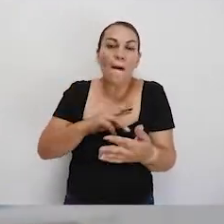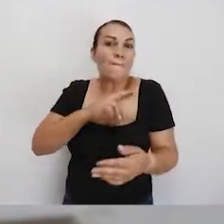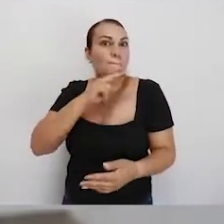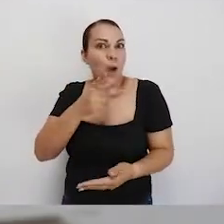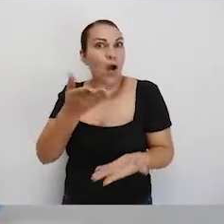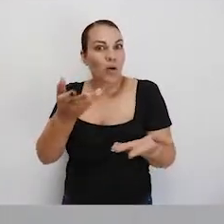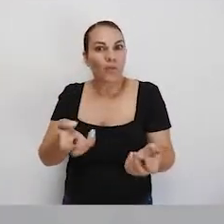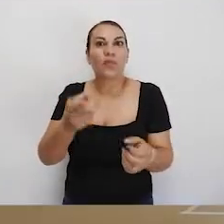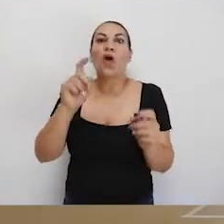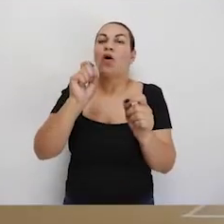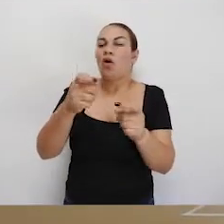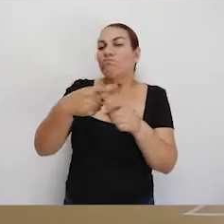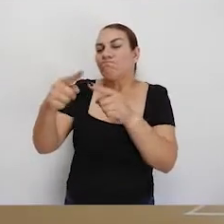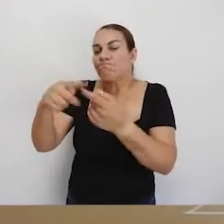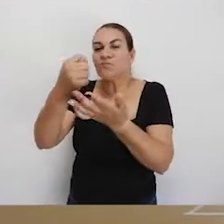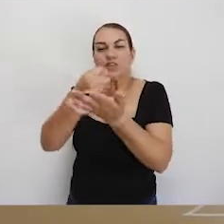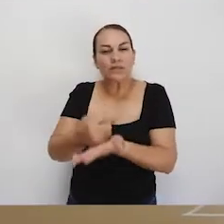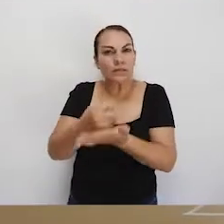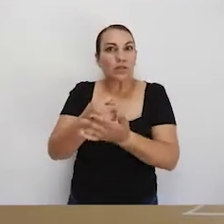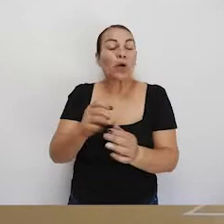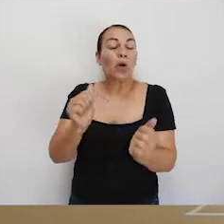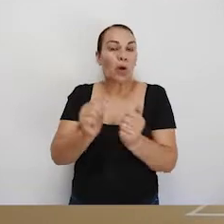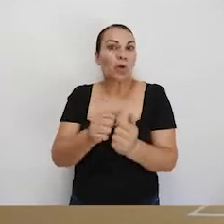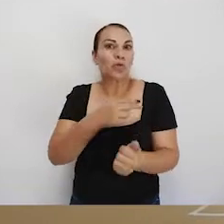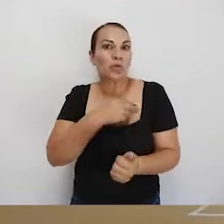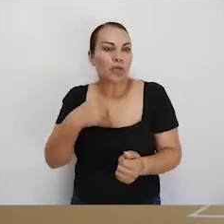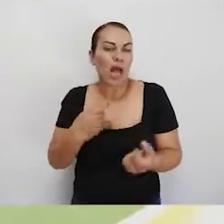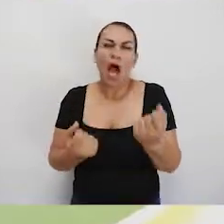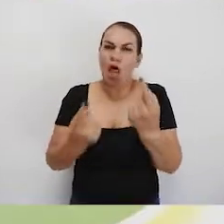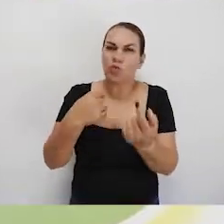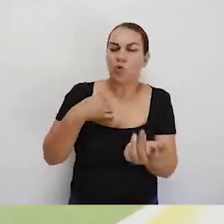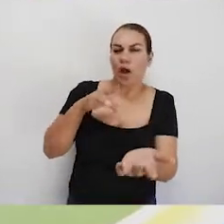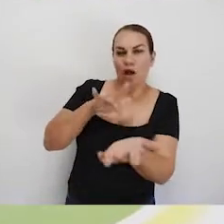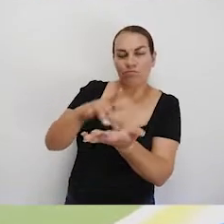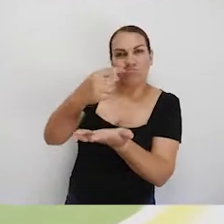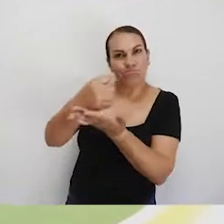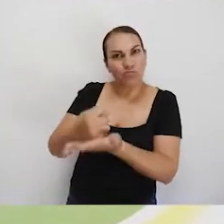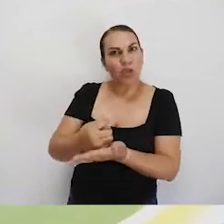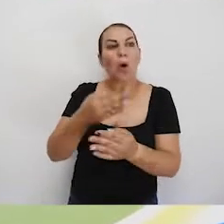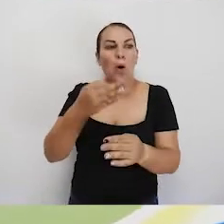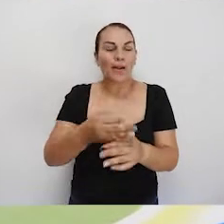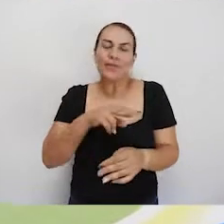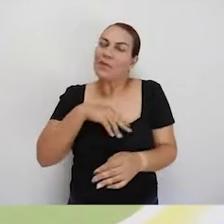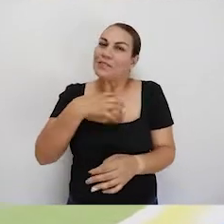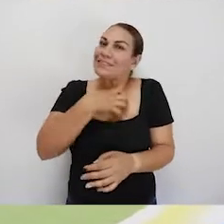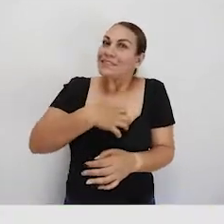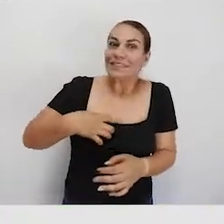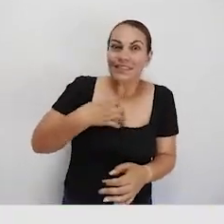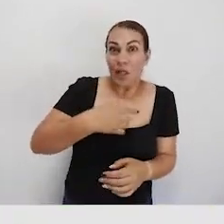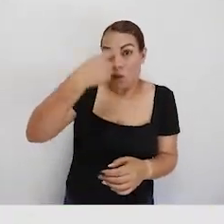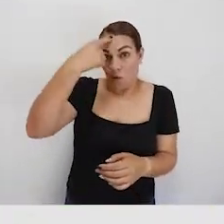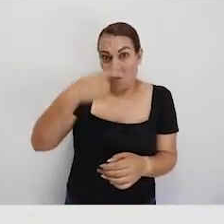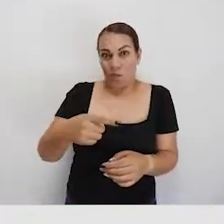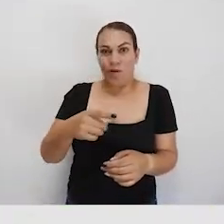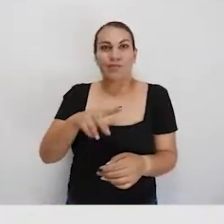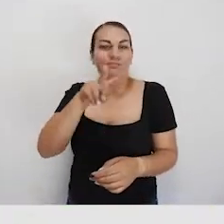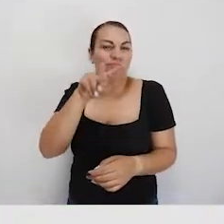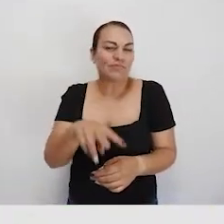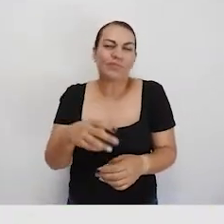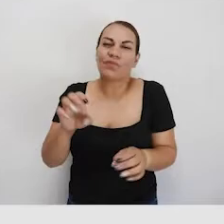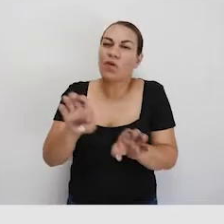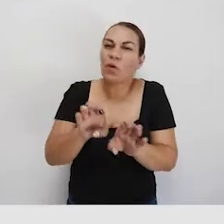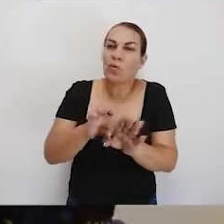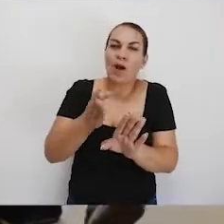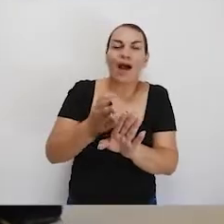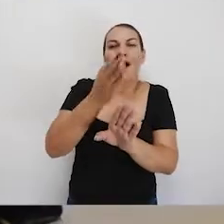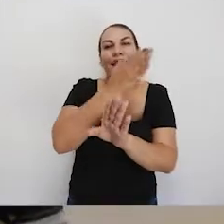para bien a través de las terapias e inclusive nos tocó participar en algunas de ellas. Entonces estamos muy entusiasmados porque